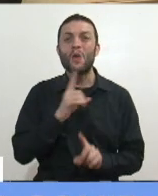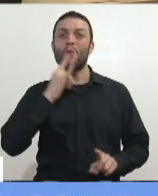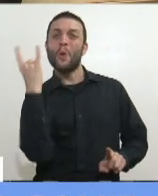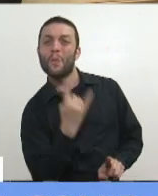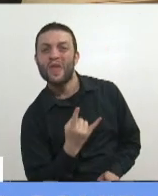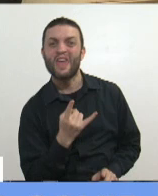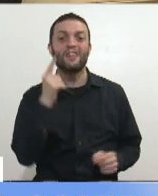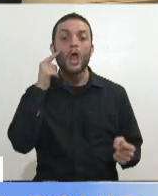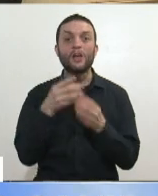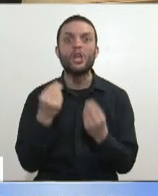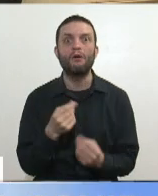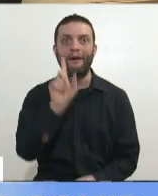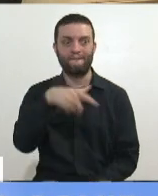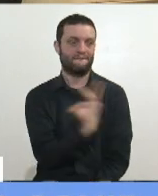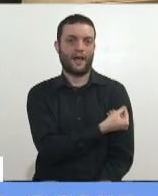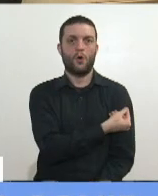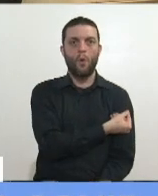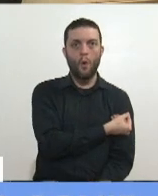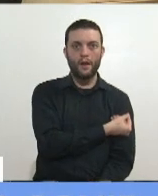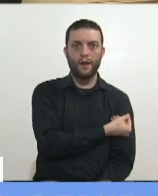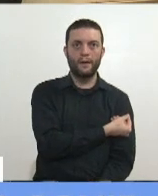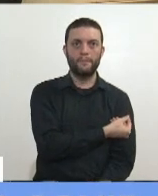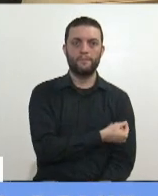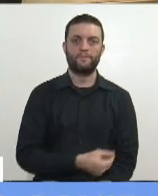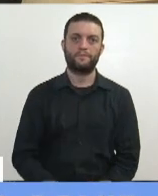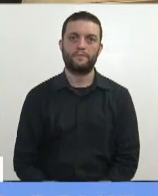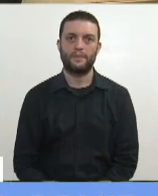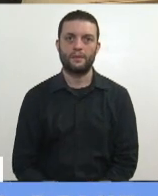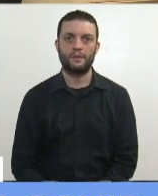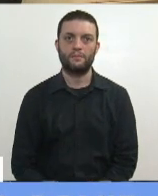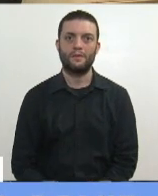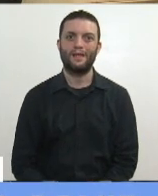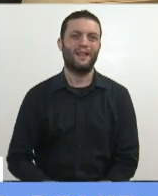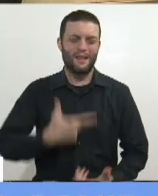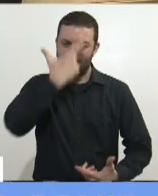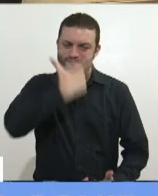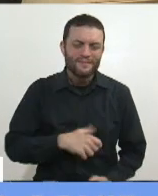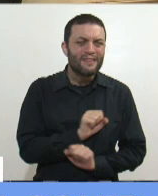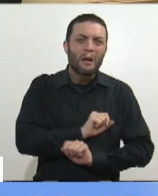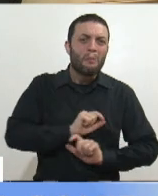despojó el tesoro de la nación. Es inmoral.